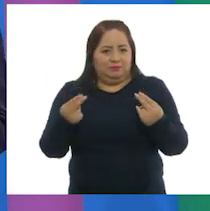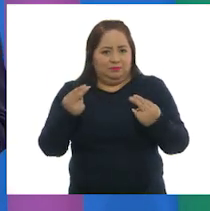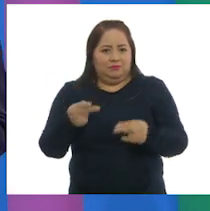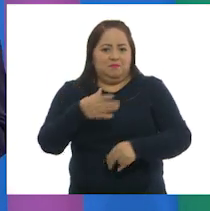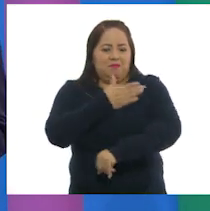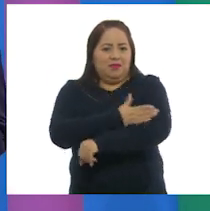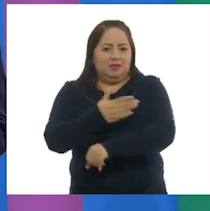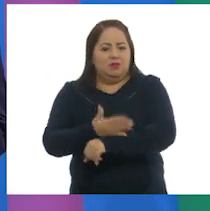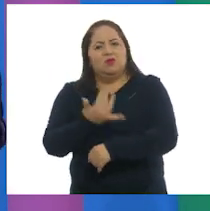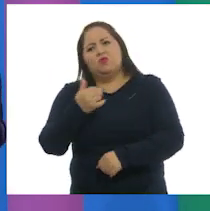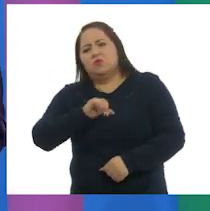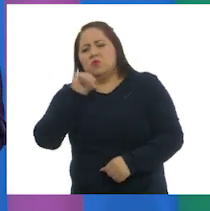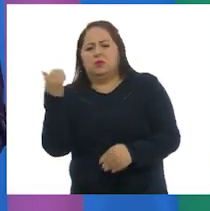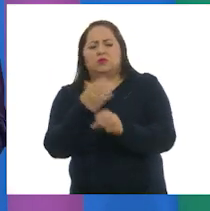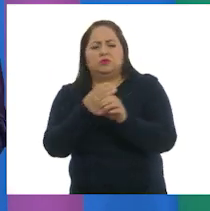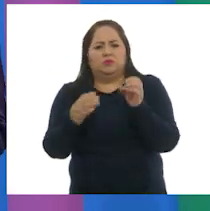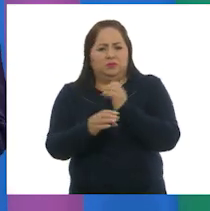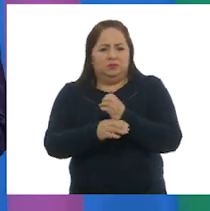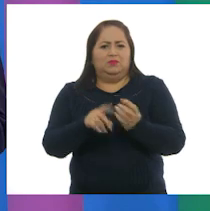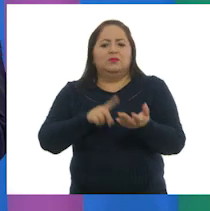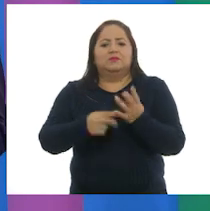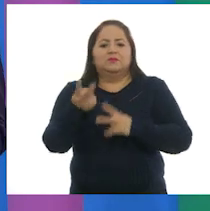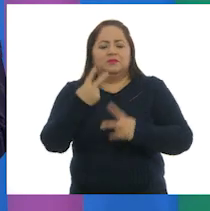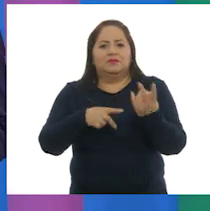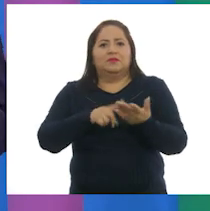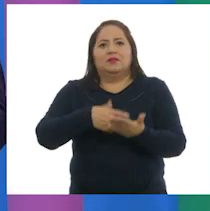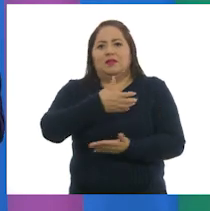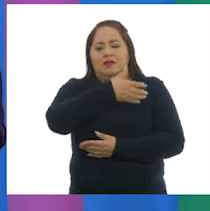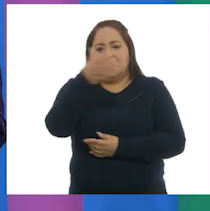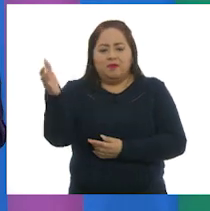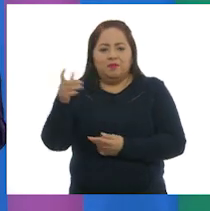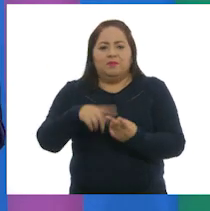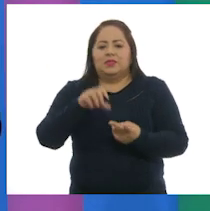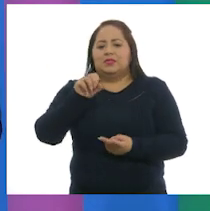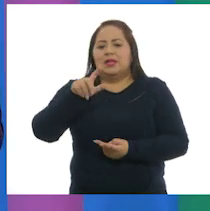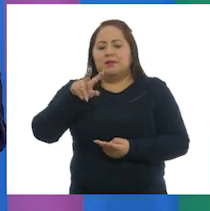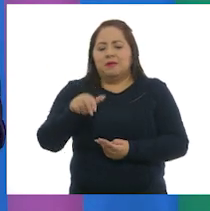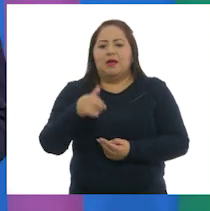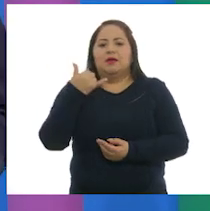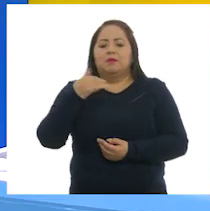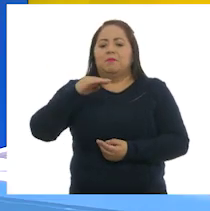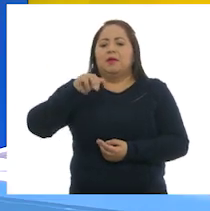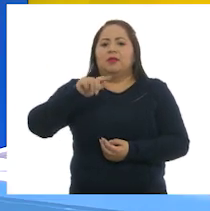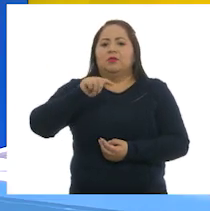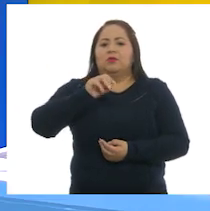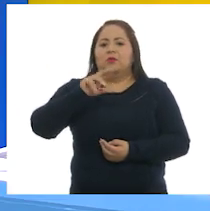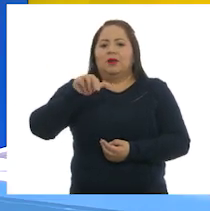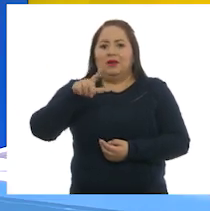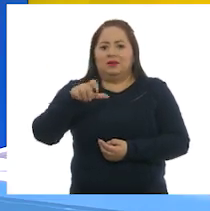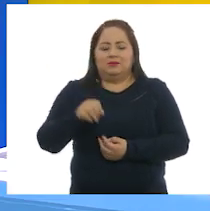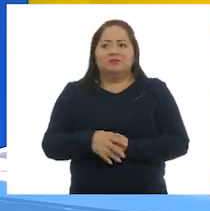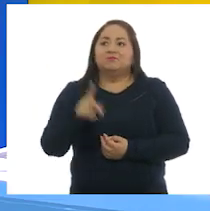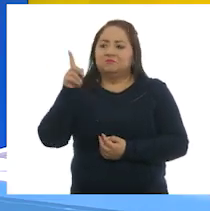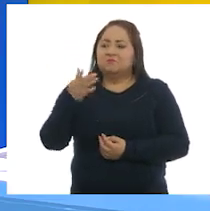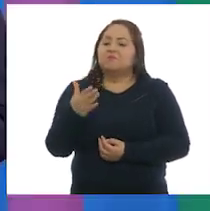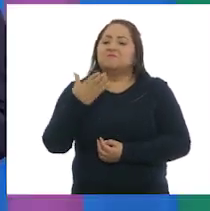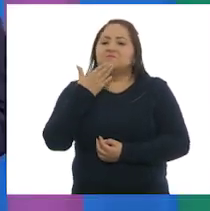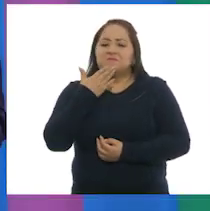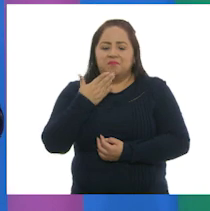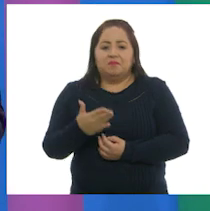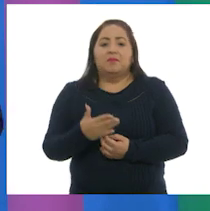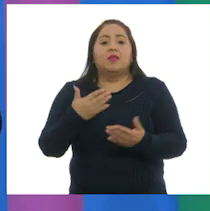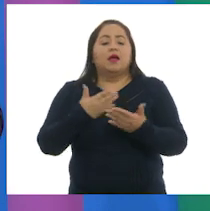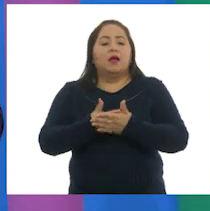maderas y otros productos forestales que provienen de bosques, selvas y matorrales. Muy bien, Larisa, excelente.